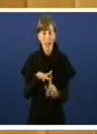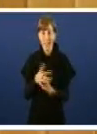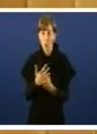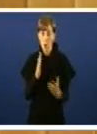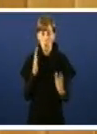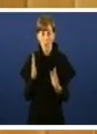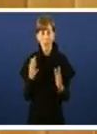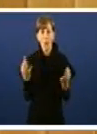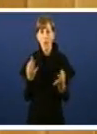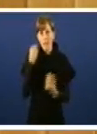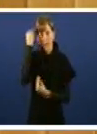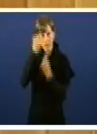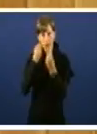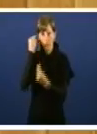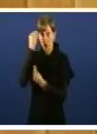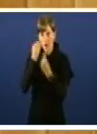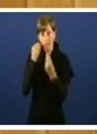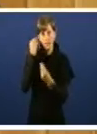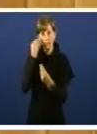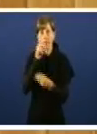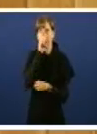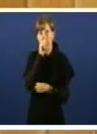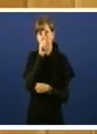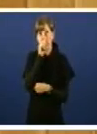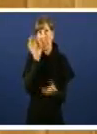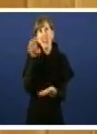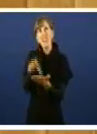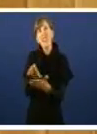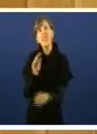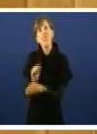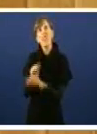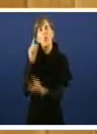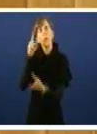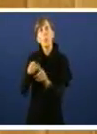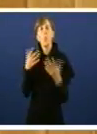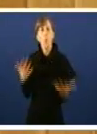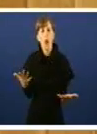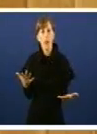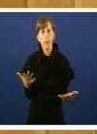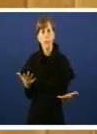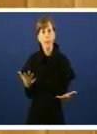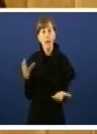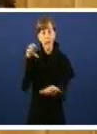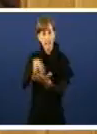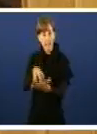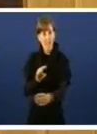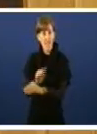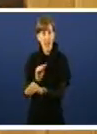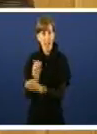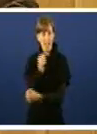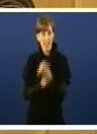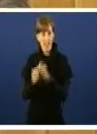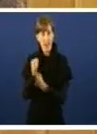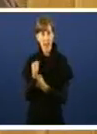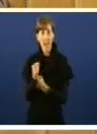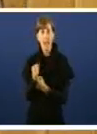reflexionar e lembrar para que serben as entidades financeiras. As entidades financeiras non deben servir